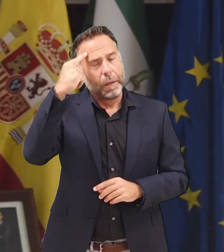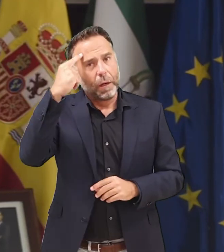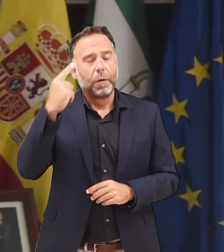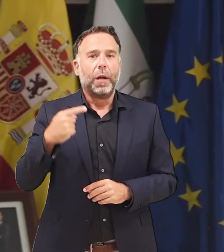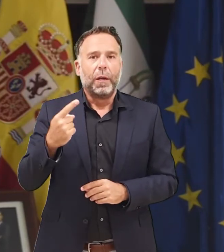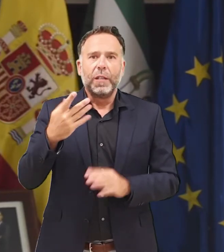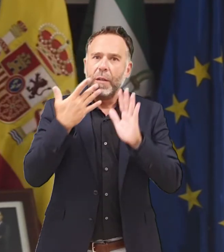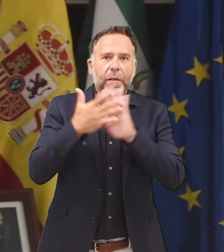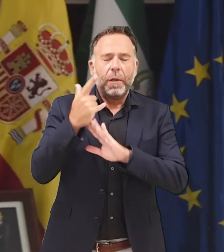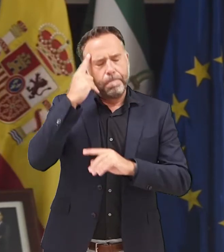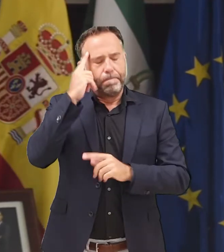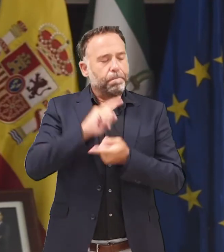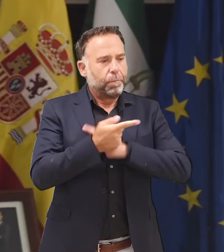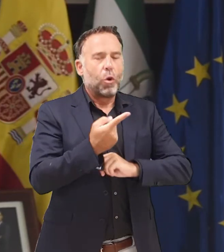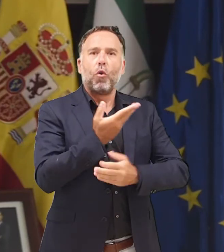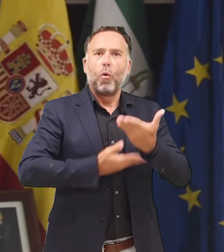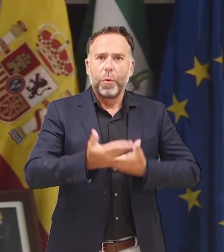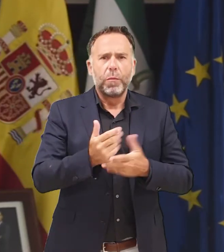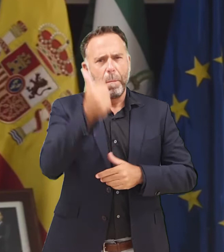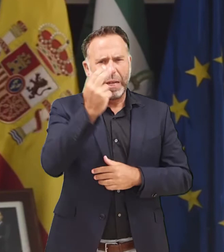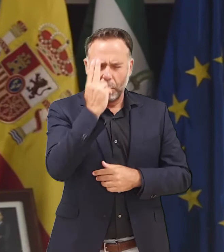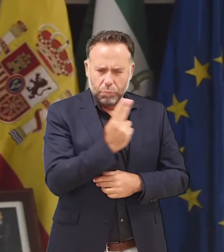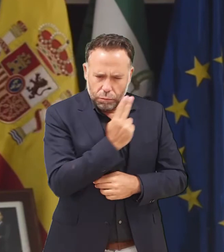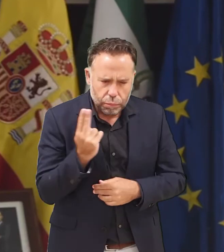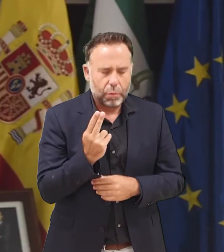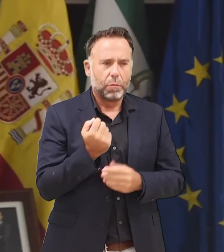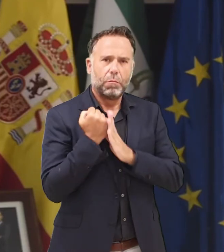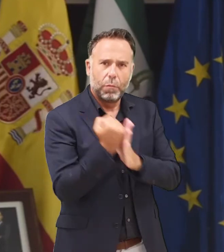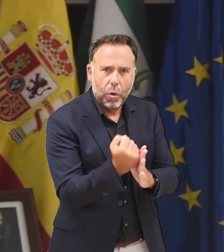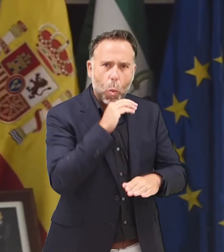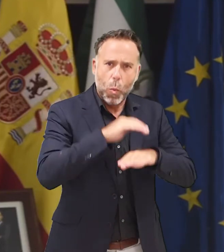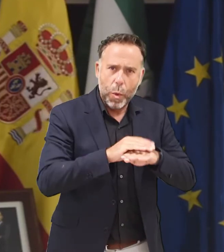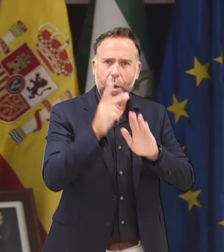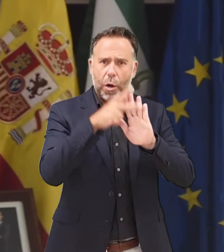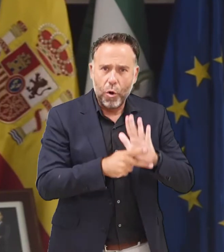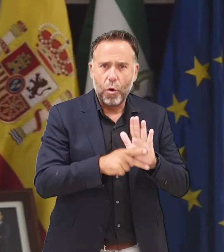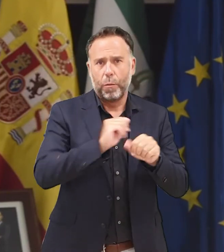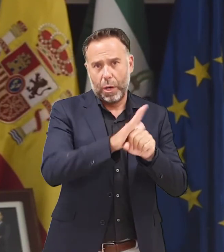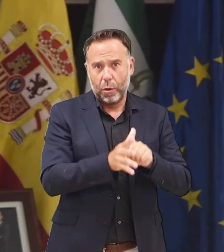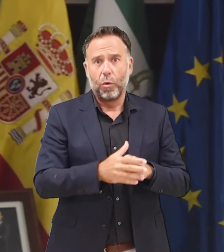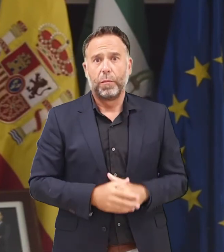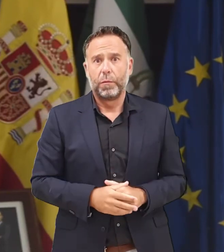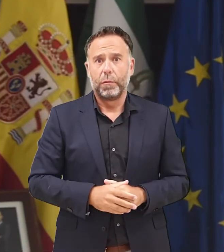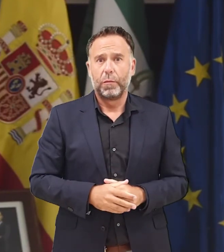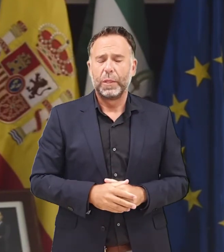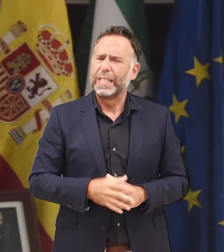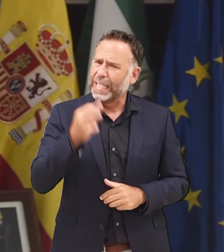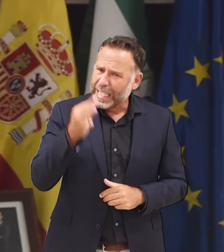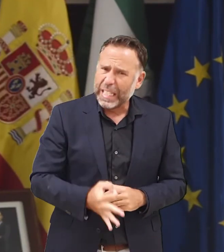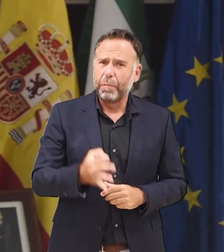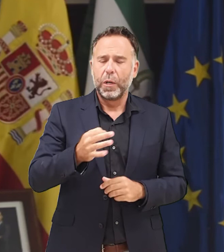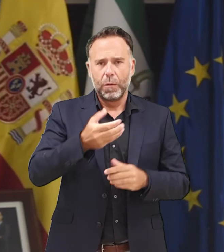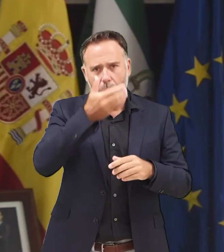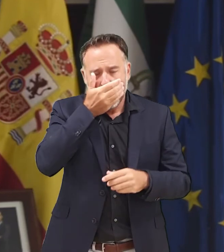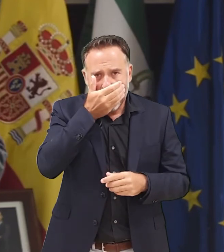el compromiso de ser más proactivos, más comprometidos todavía, en cumplir las normas del protocolo COVID, en mantener siempre el